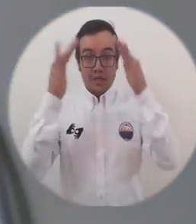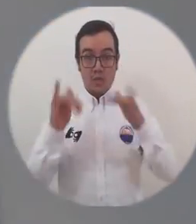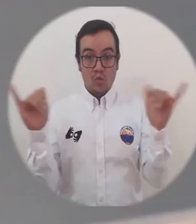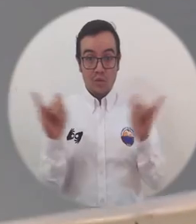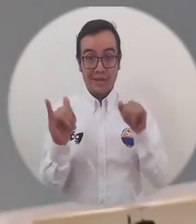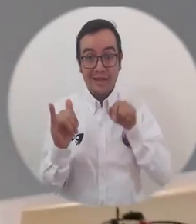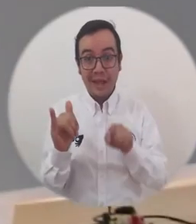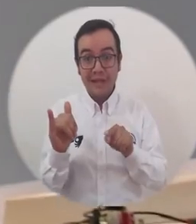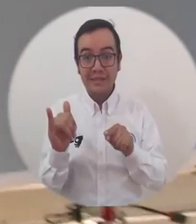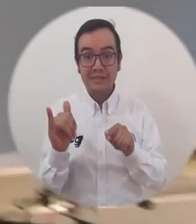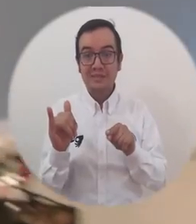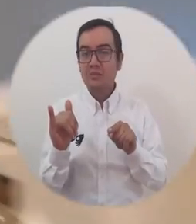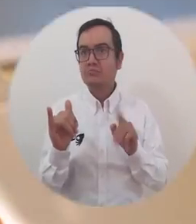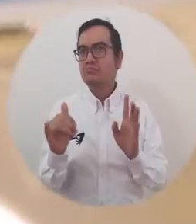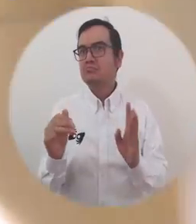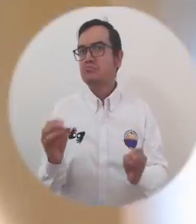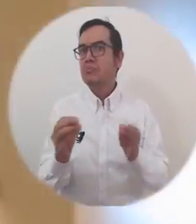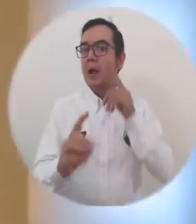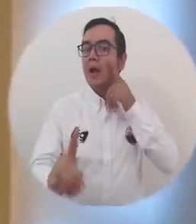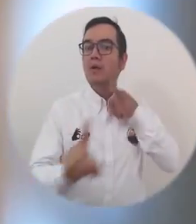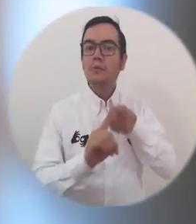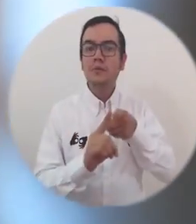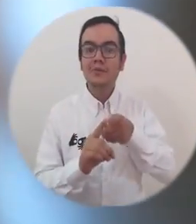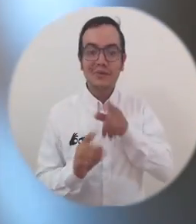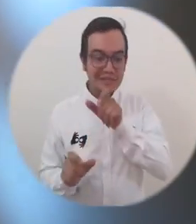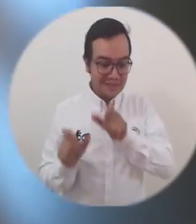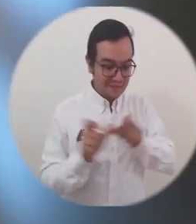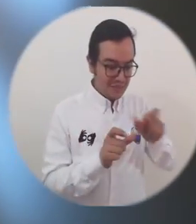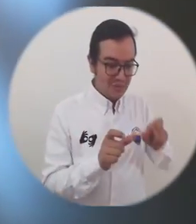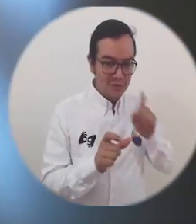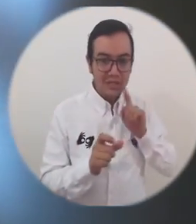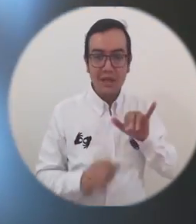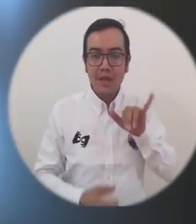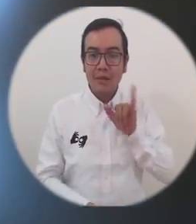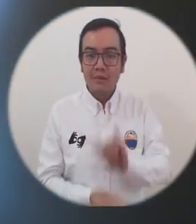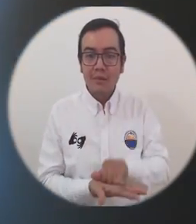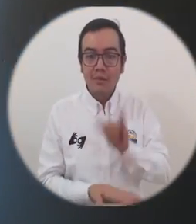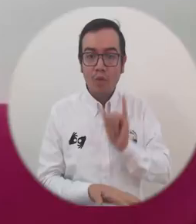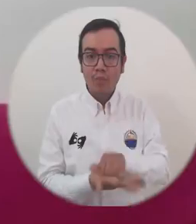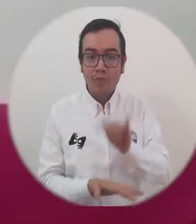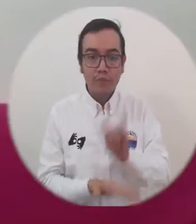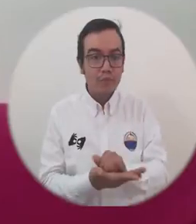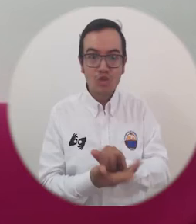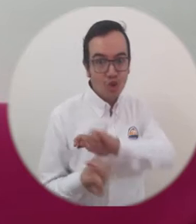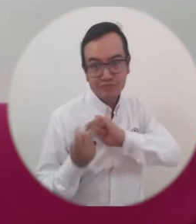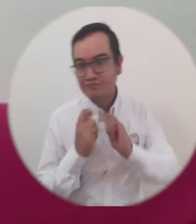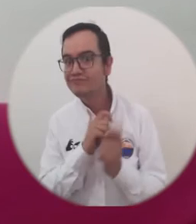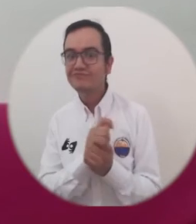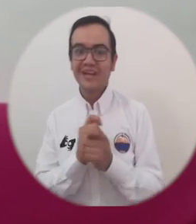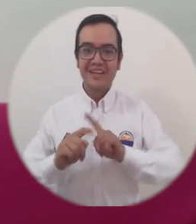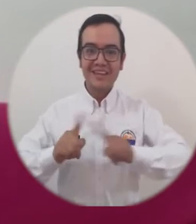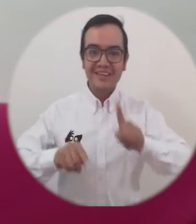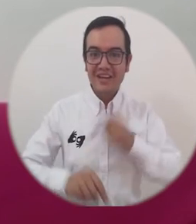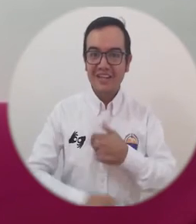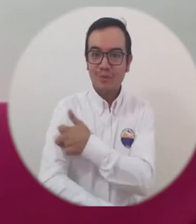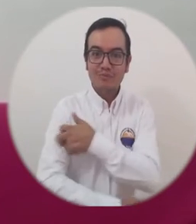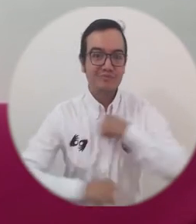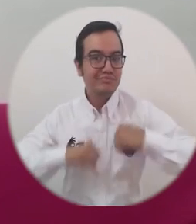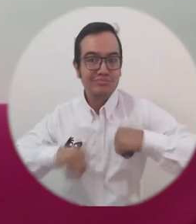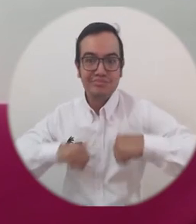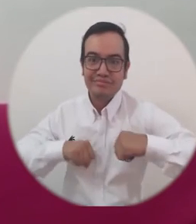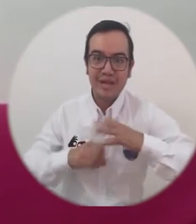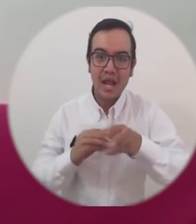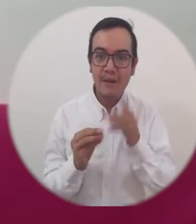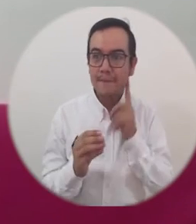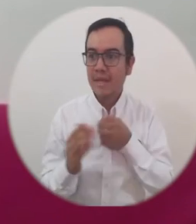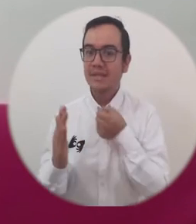cuarentena en la que nos encontramos, es para que las personas puedan hacer algo diferente, puedan salir de este momento de tensión por el que pasa el